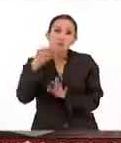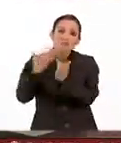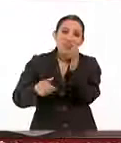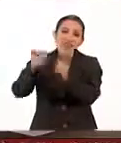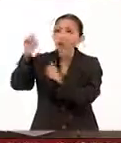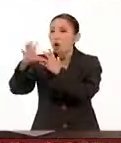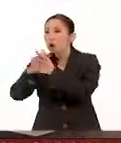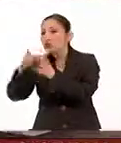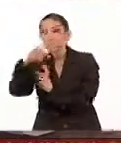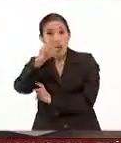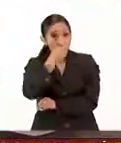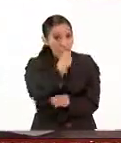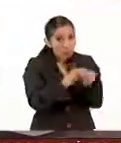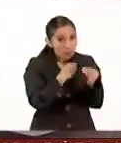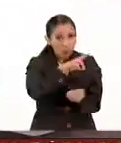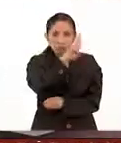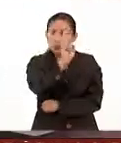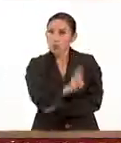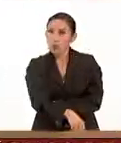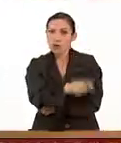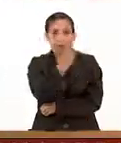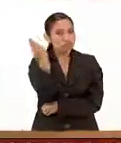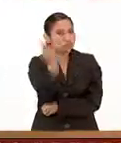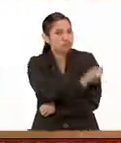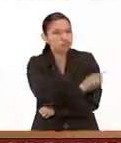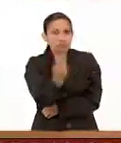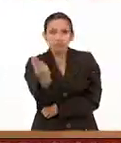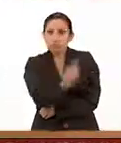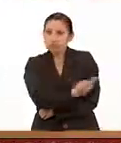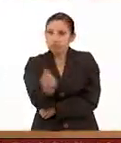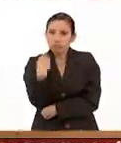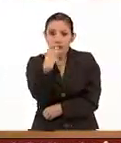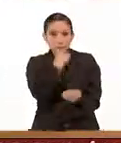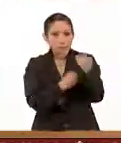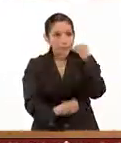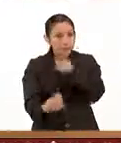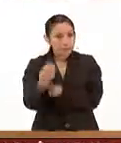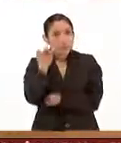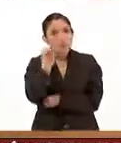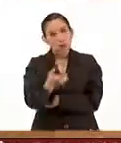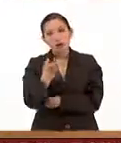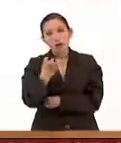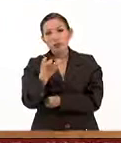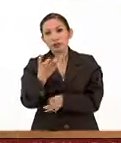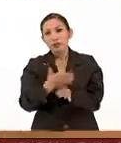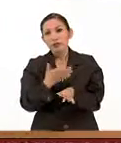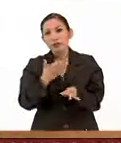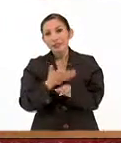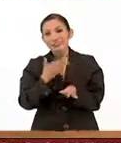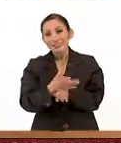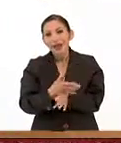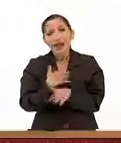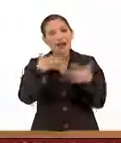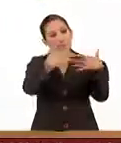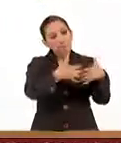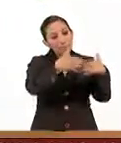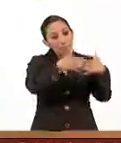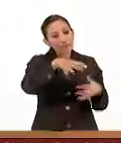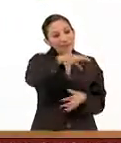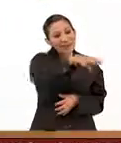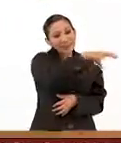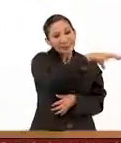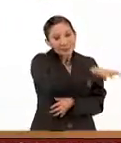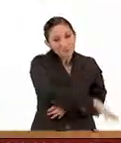Ciertamente, es muy importante la alimentación y hoy por hoy la, digamos, la industria, los